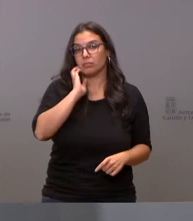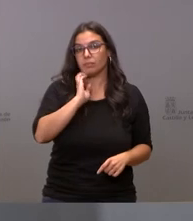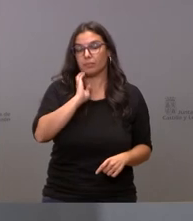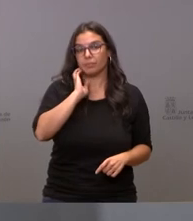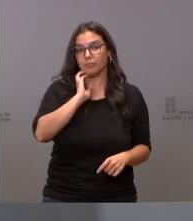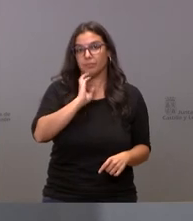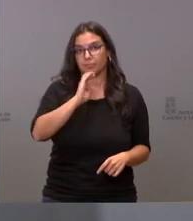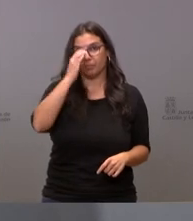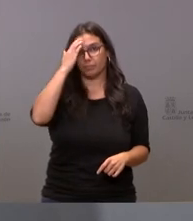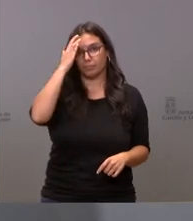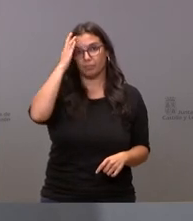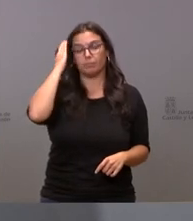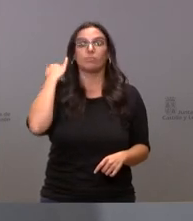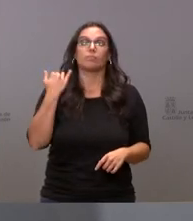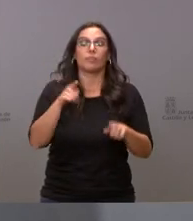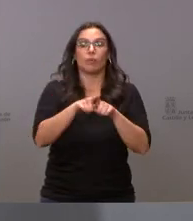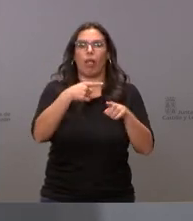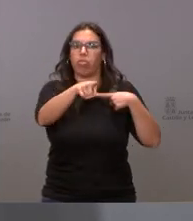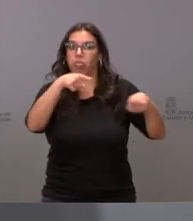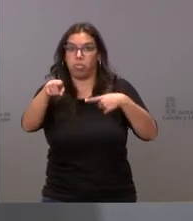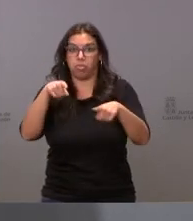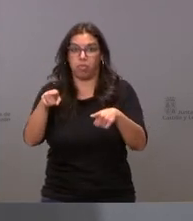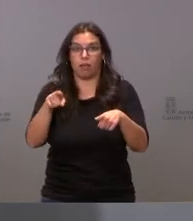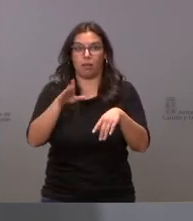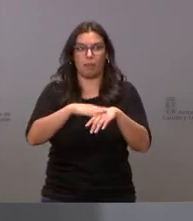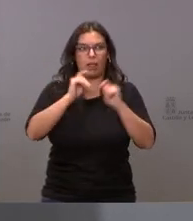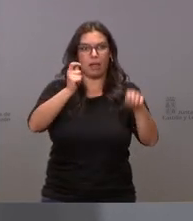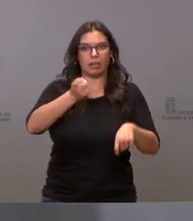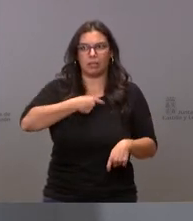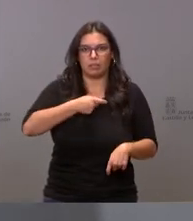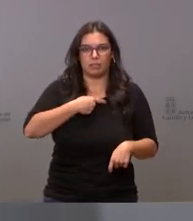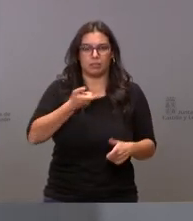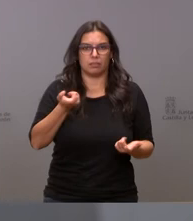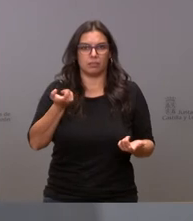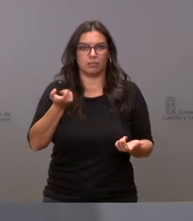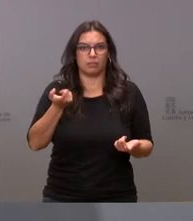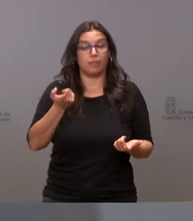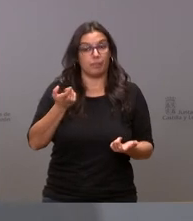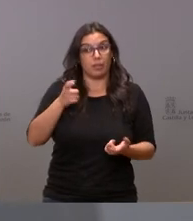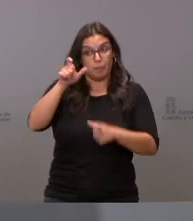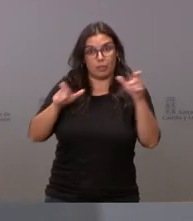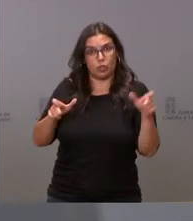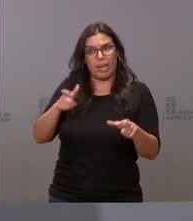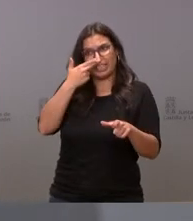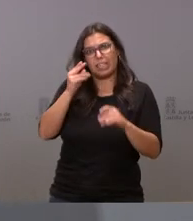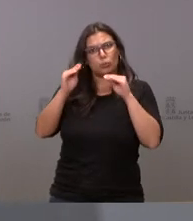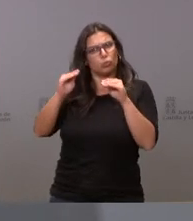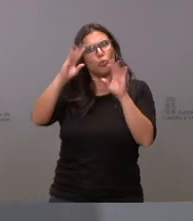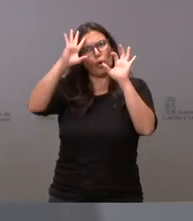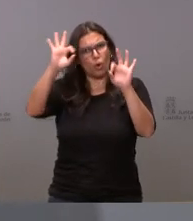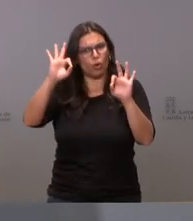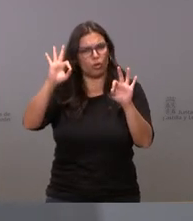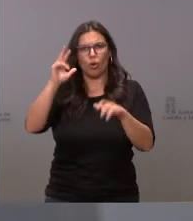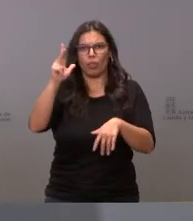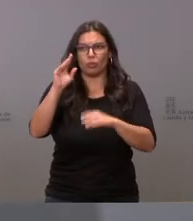que azuza la inquietud y los legítimos intereses de los ciudadanos de